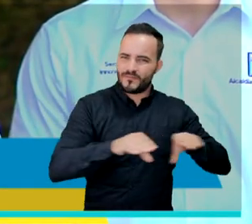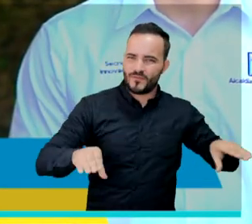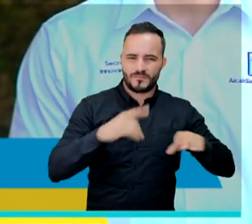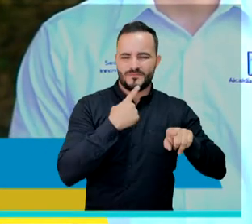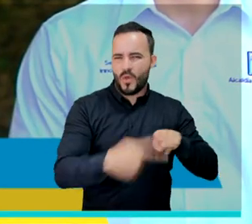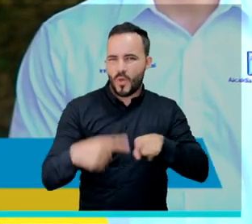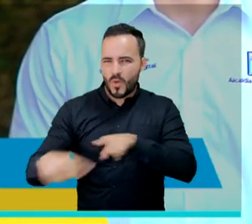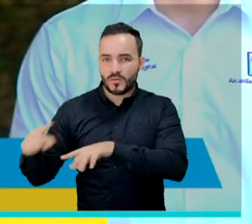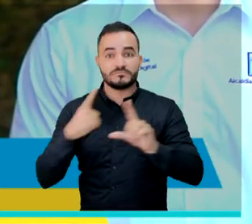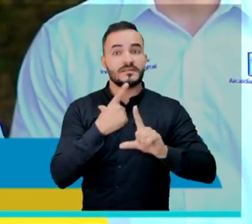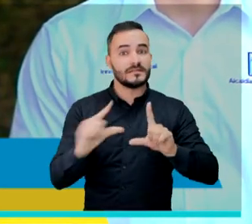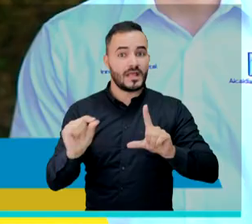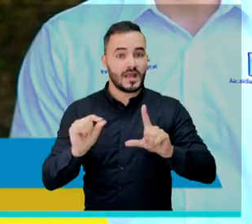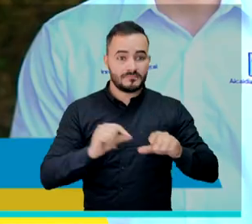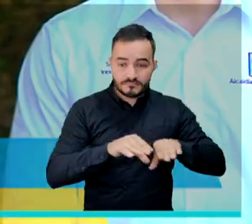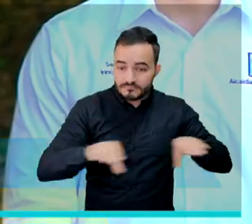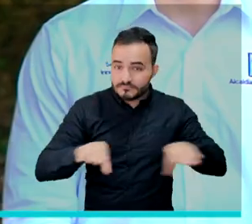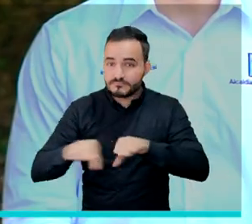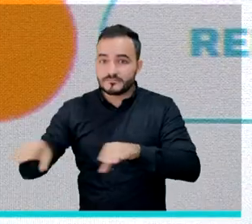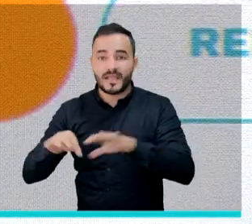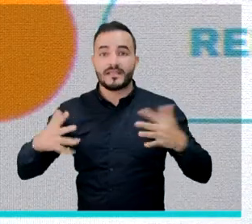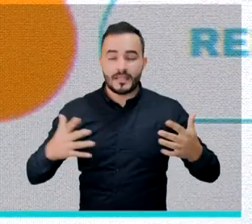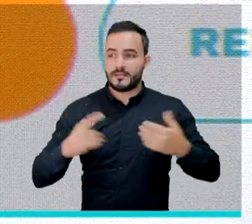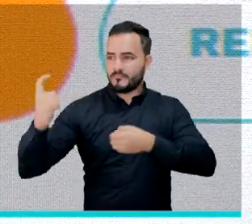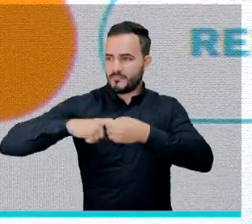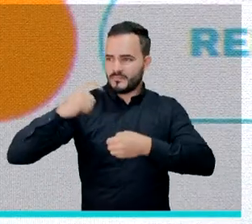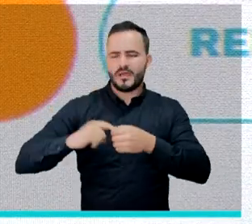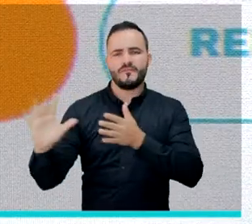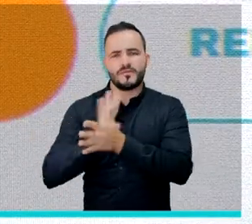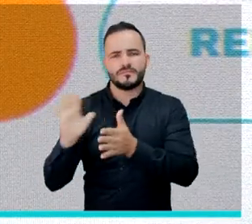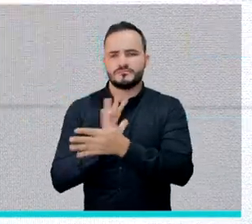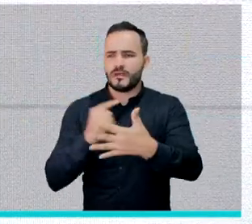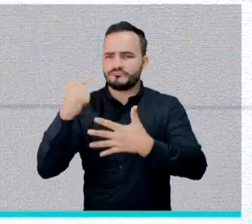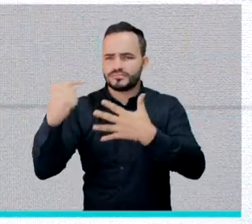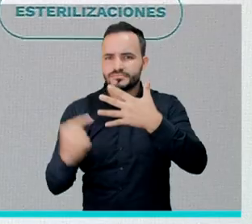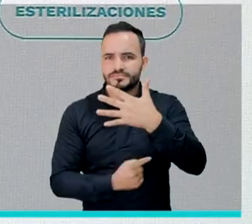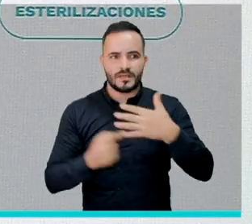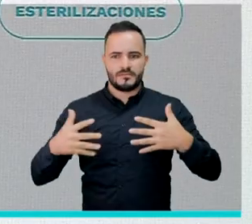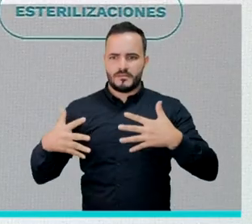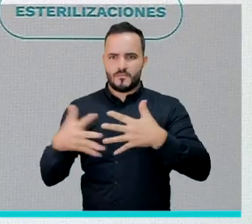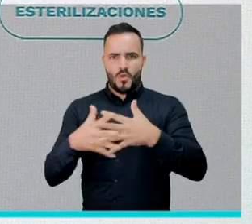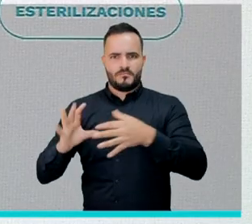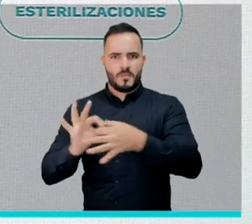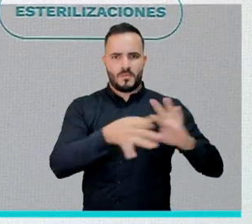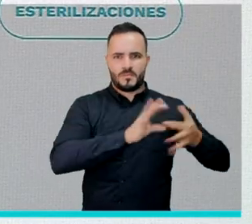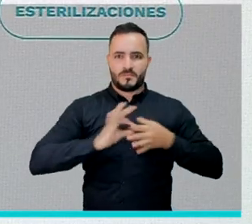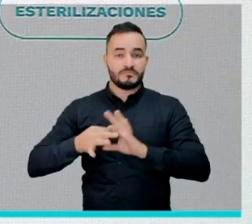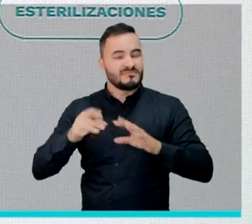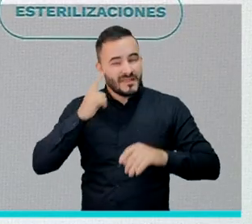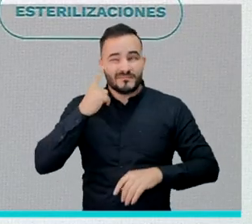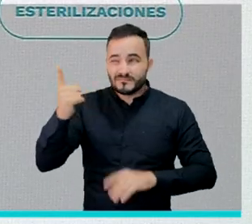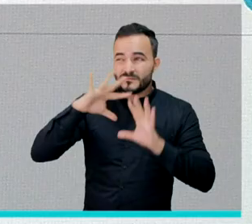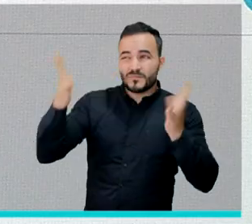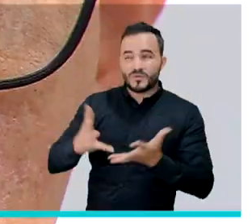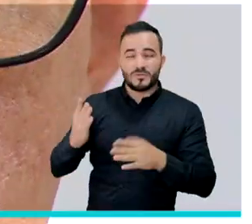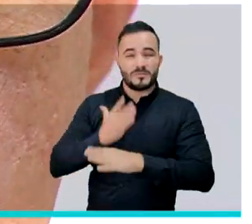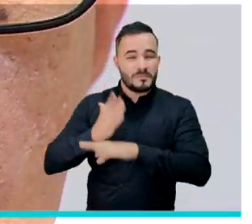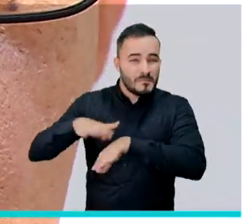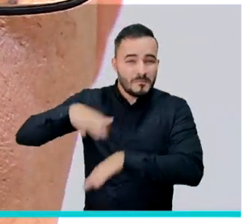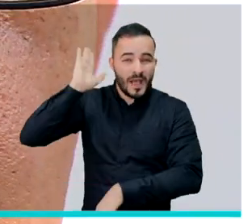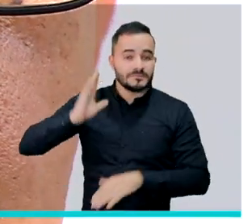que permiten interconectar los datos. La mayoría de los problemas que tenemos en el mundo son problemas de información.